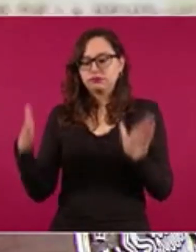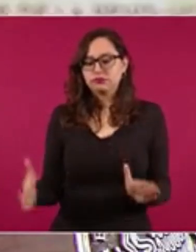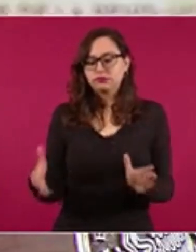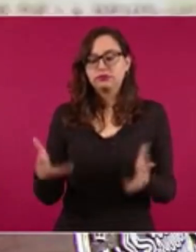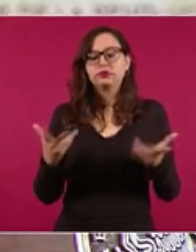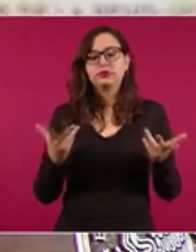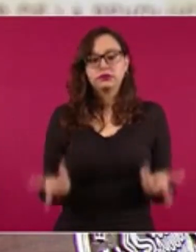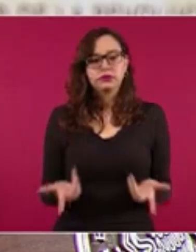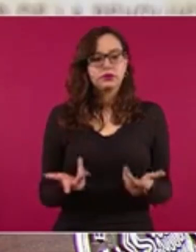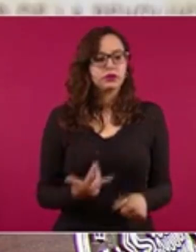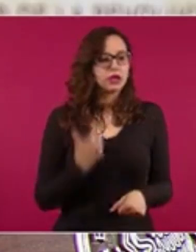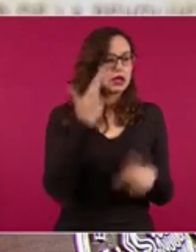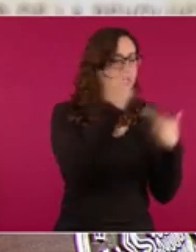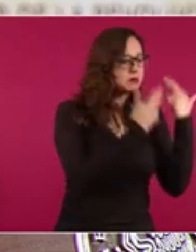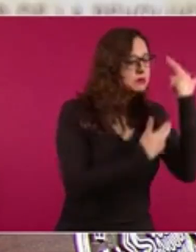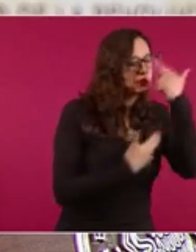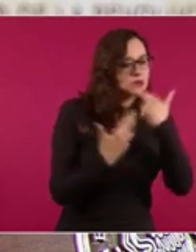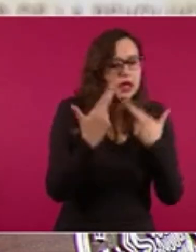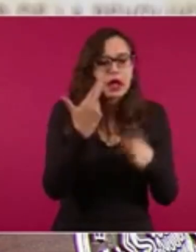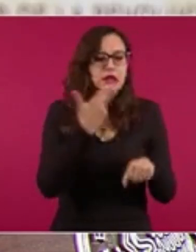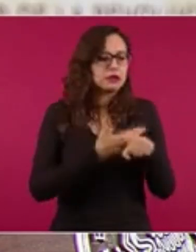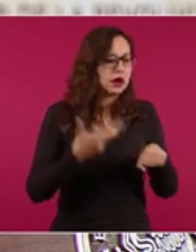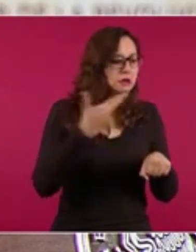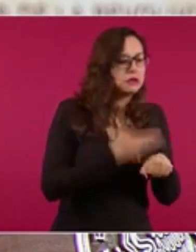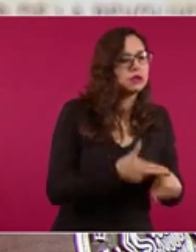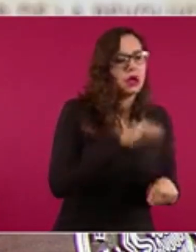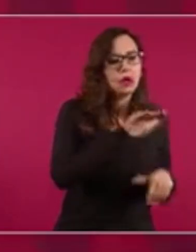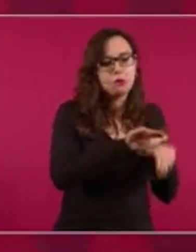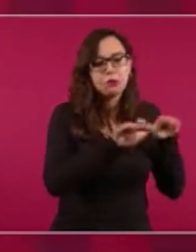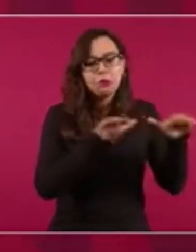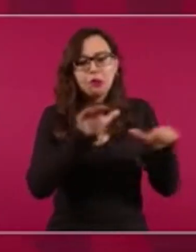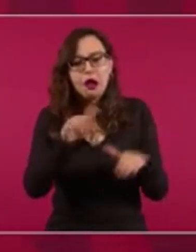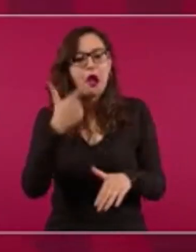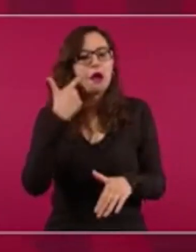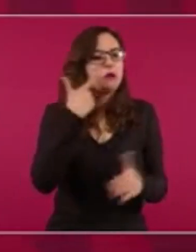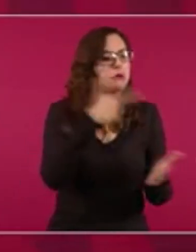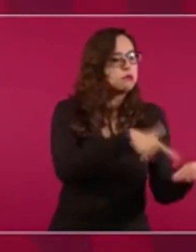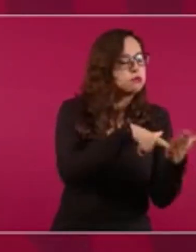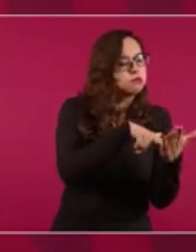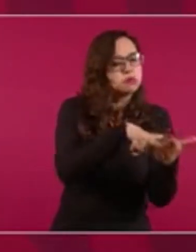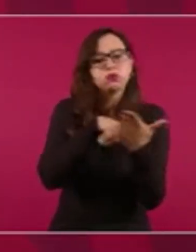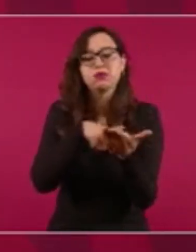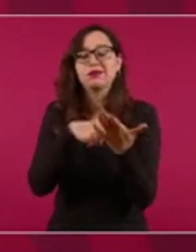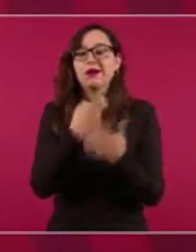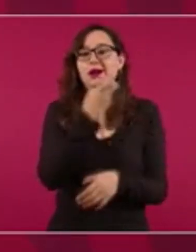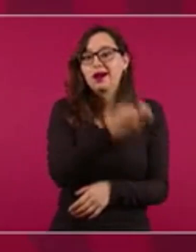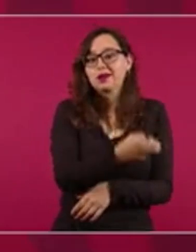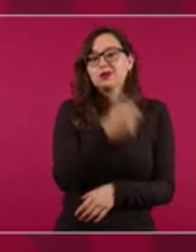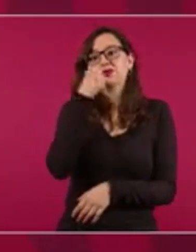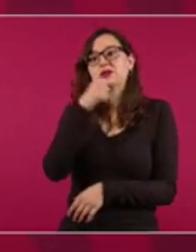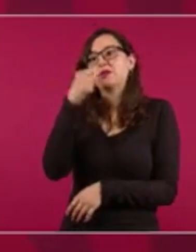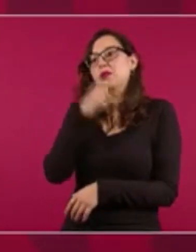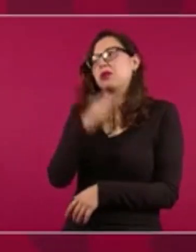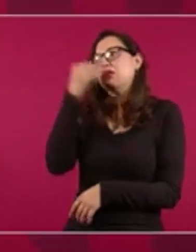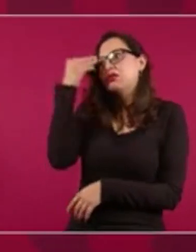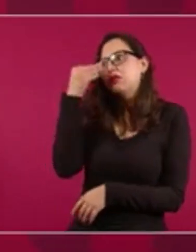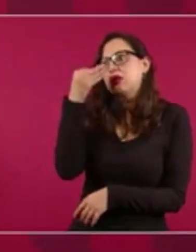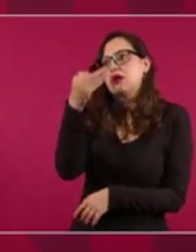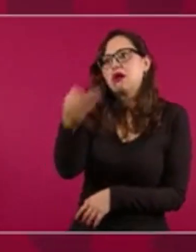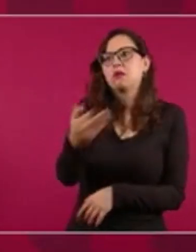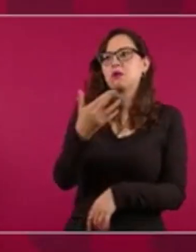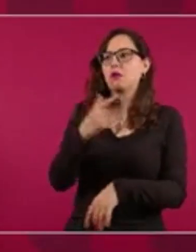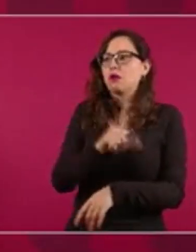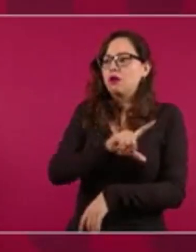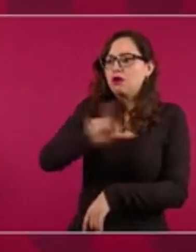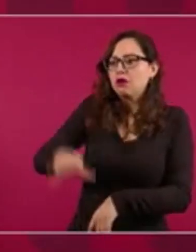la revisión de toda regulación que se considere, impide o encarece la importación e internación